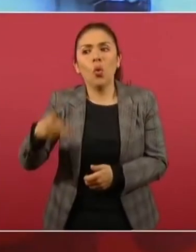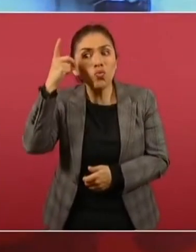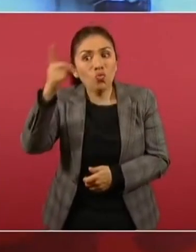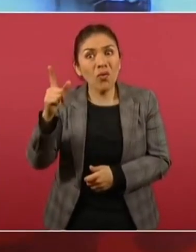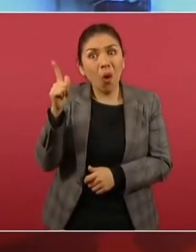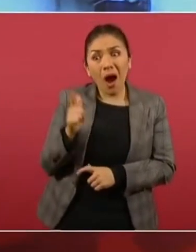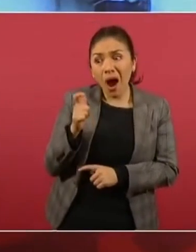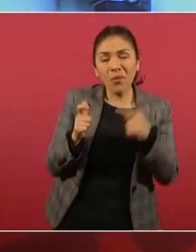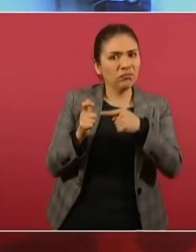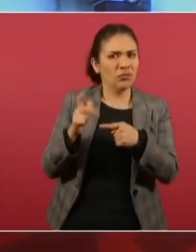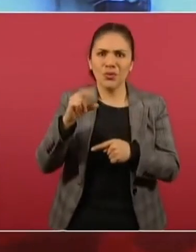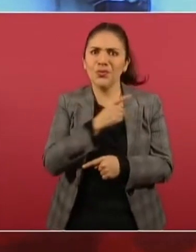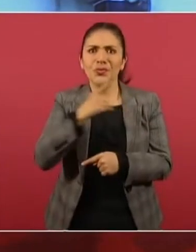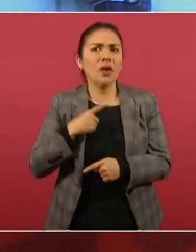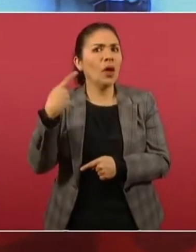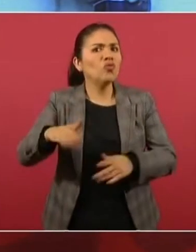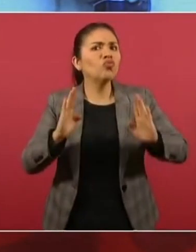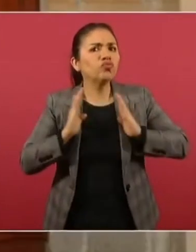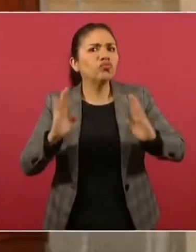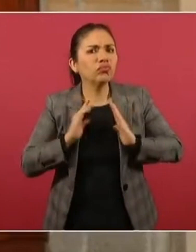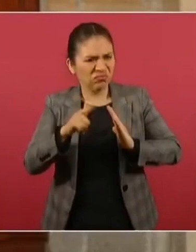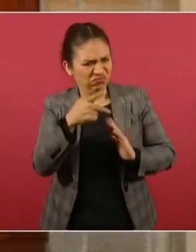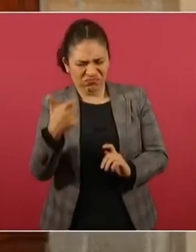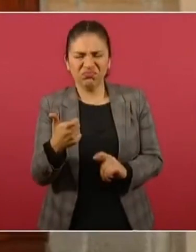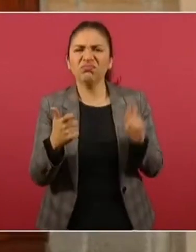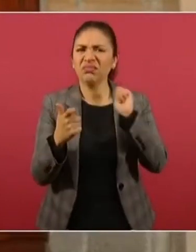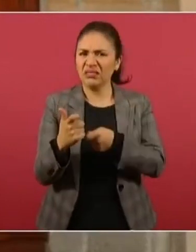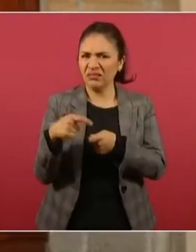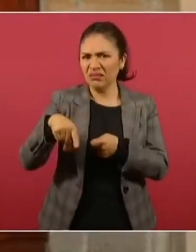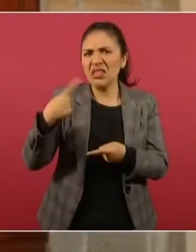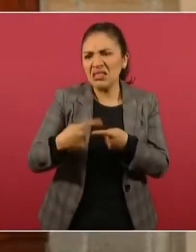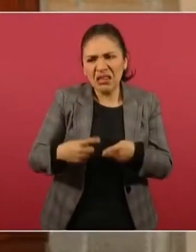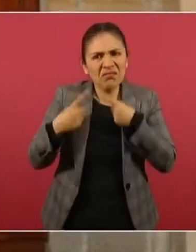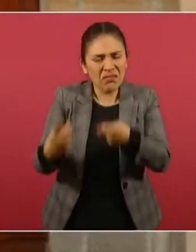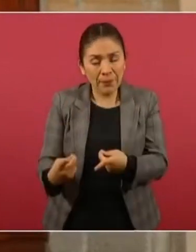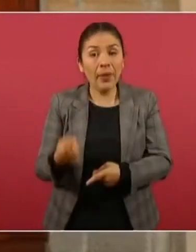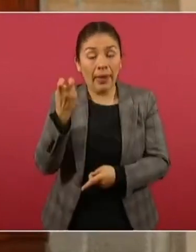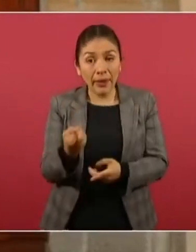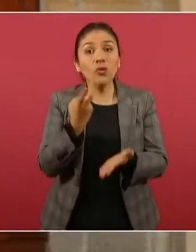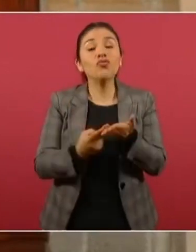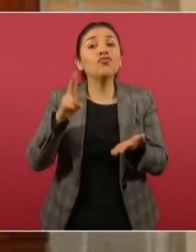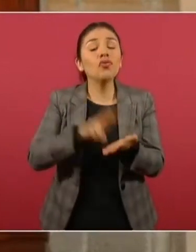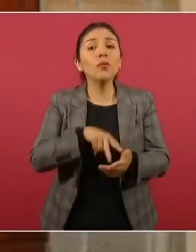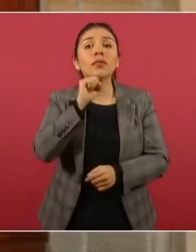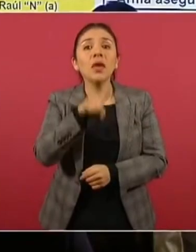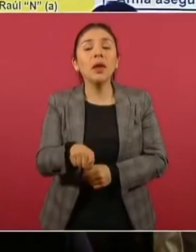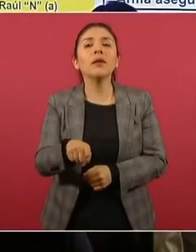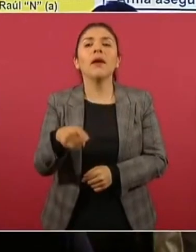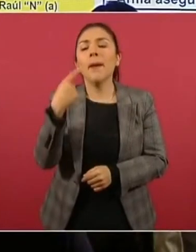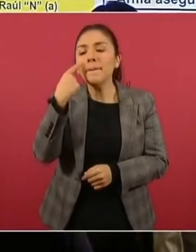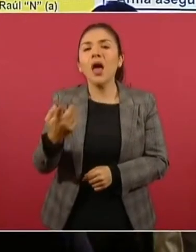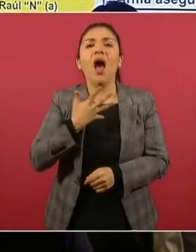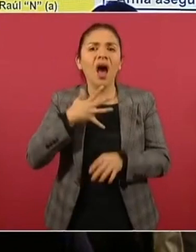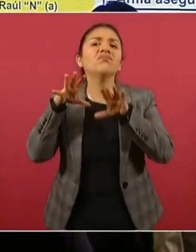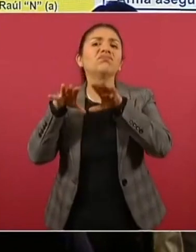esta arma de uso exclusivo del Ejército. Sin embargo, además de ese ilícito, también se le ejecutó